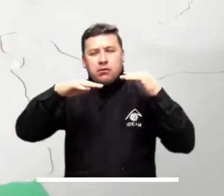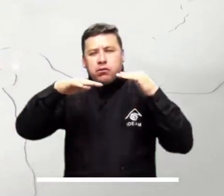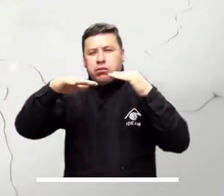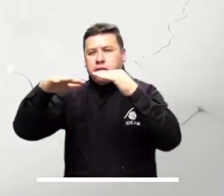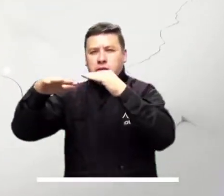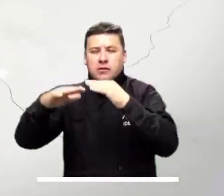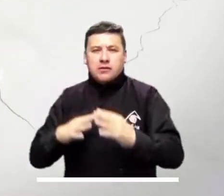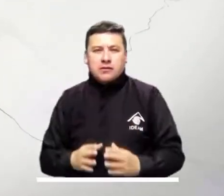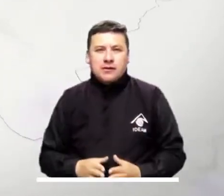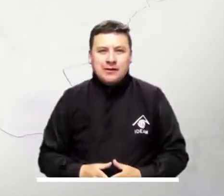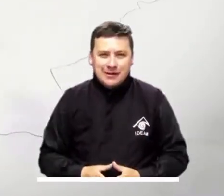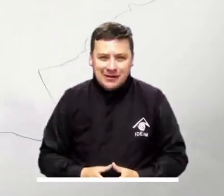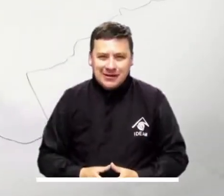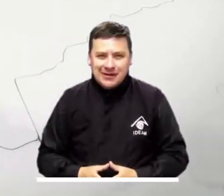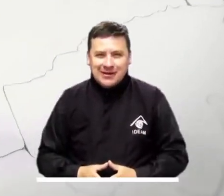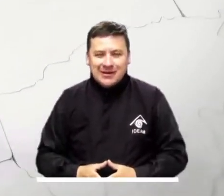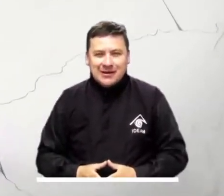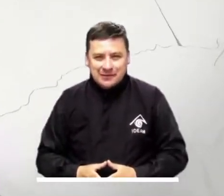nubosidades predominantes.